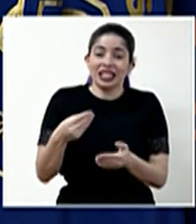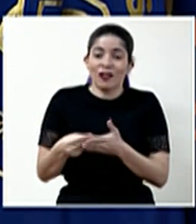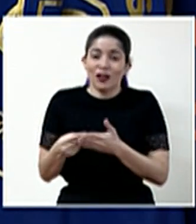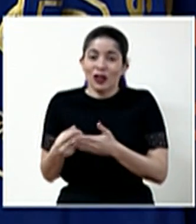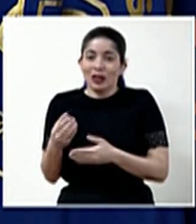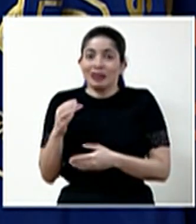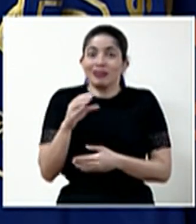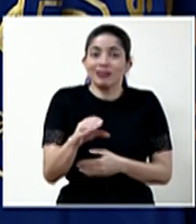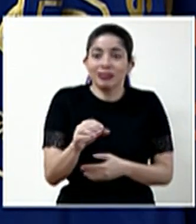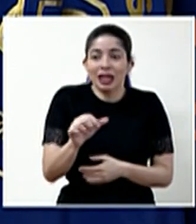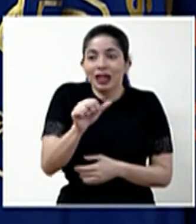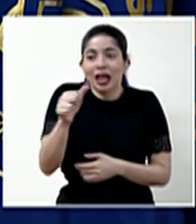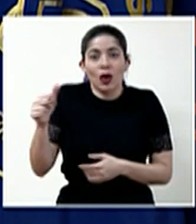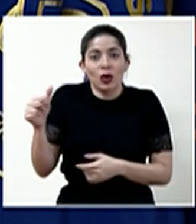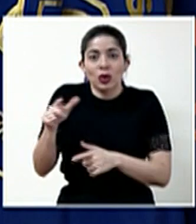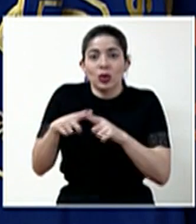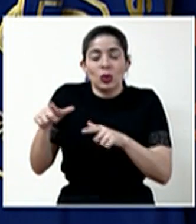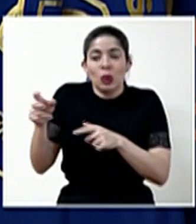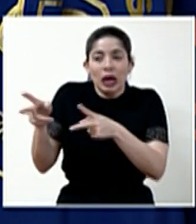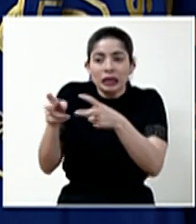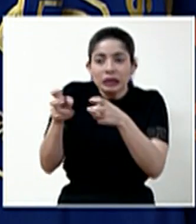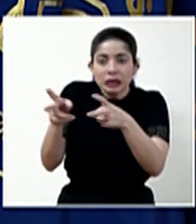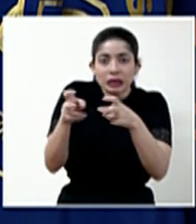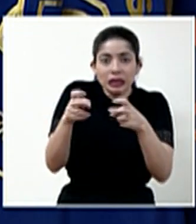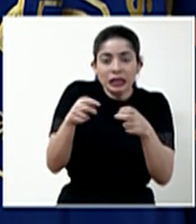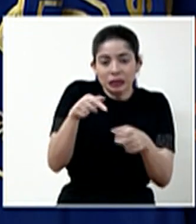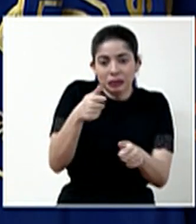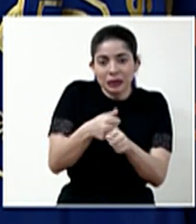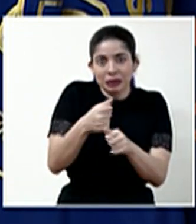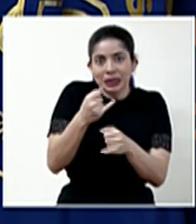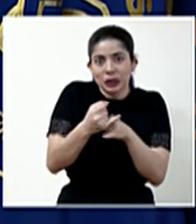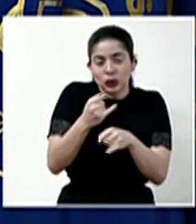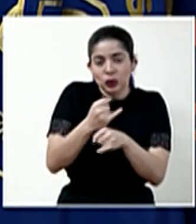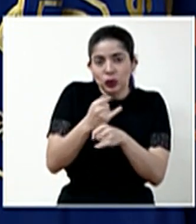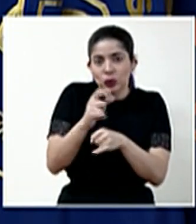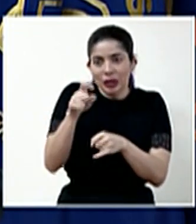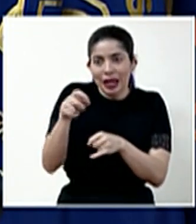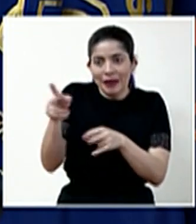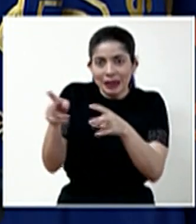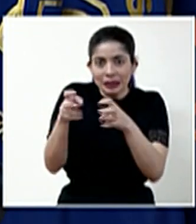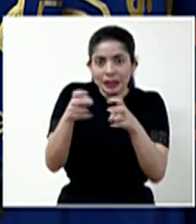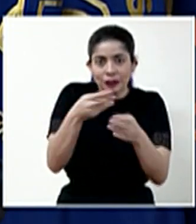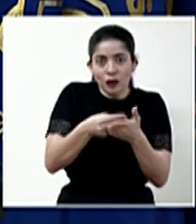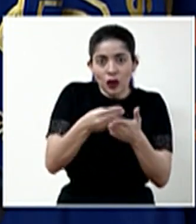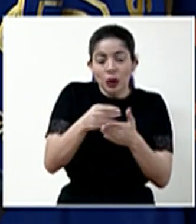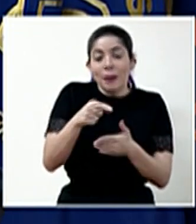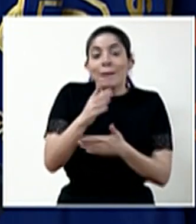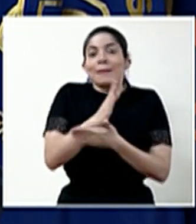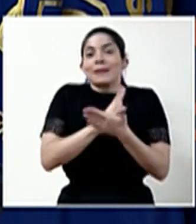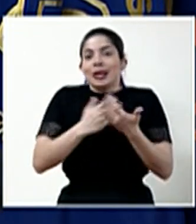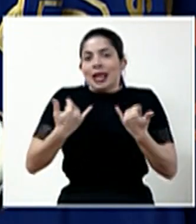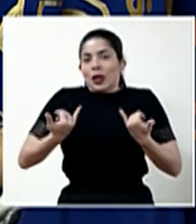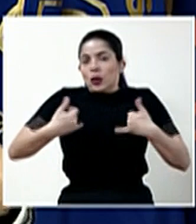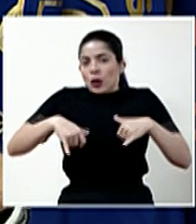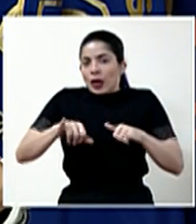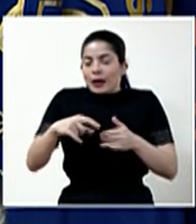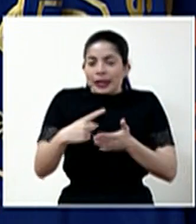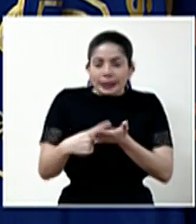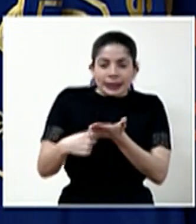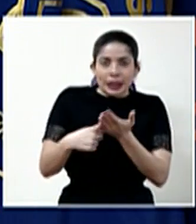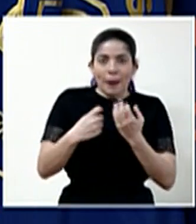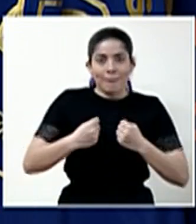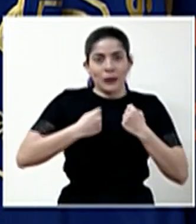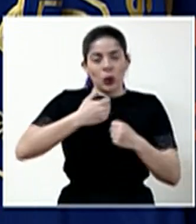de otras fuentes dentro de la institución, pero es parte de esa discusión, de nuevo con el Poder